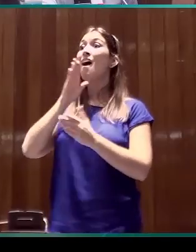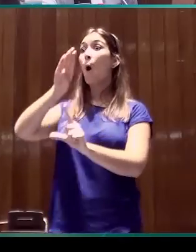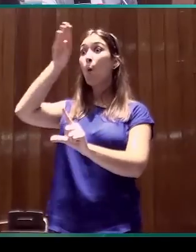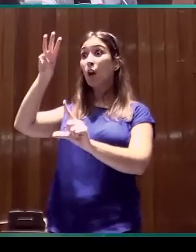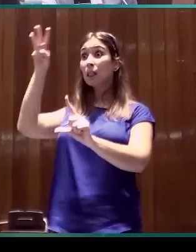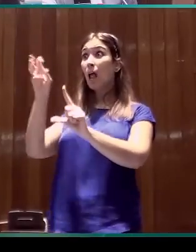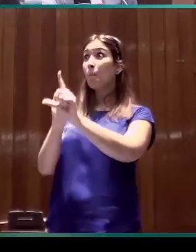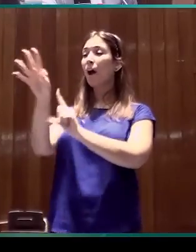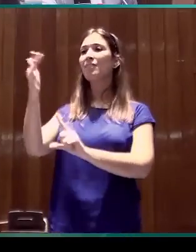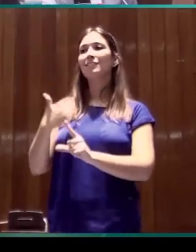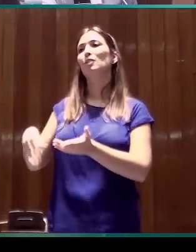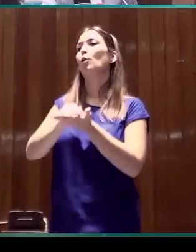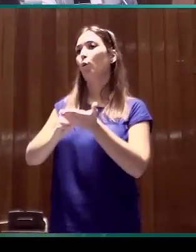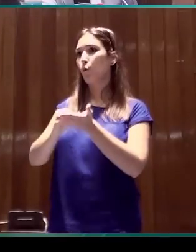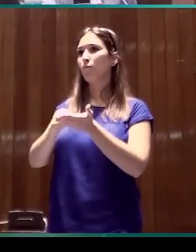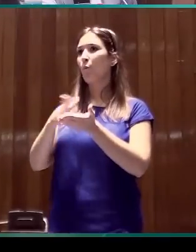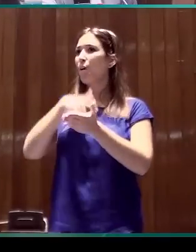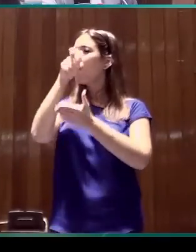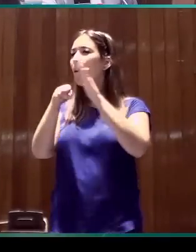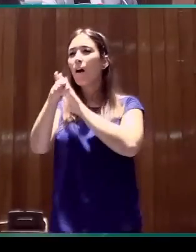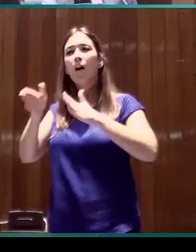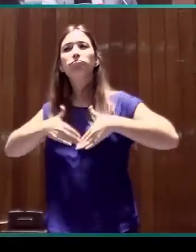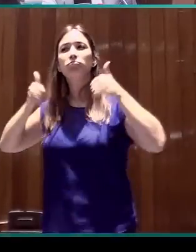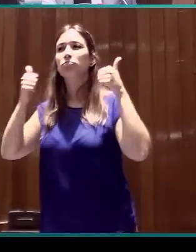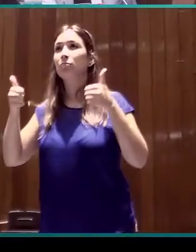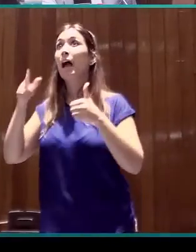de modo que tenemos los materiales.